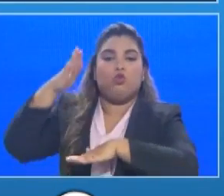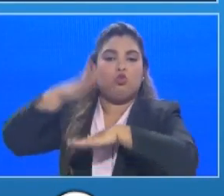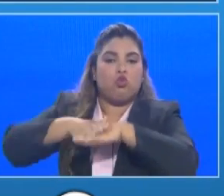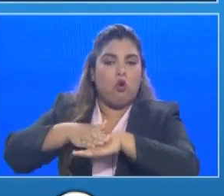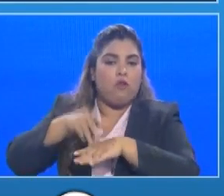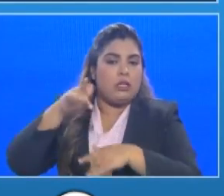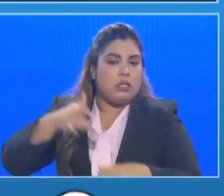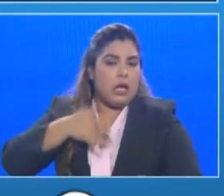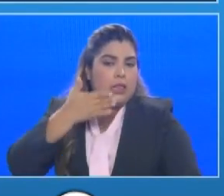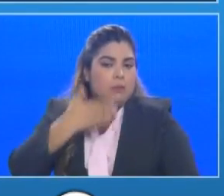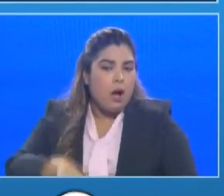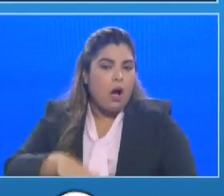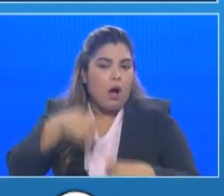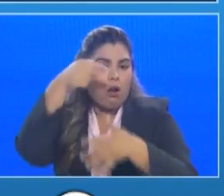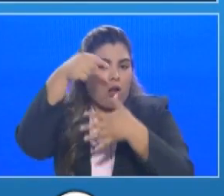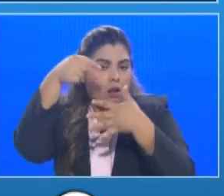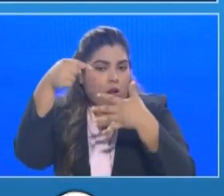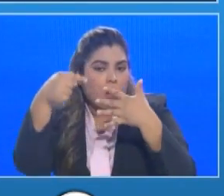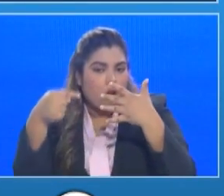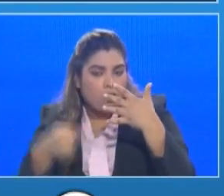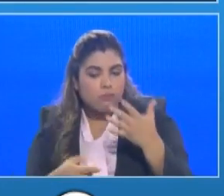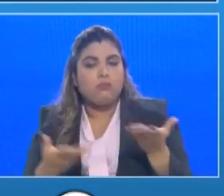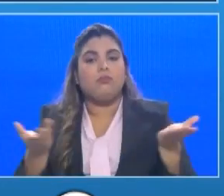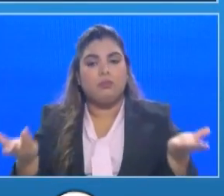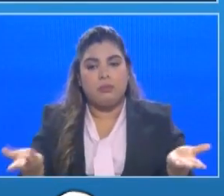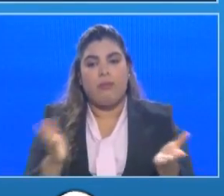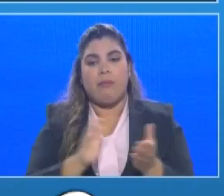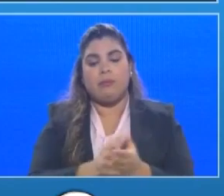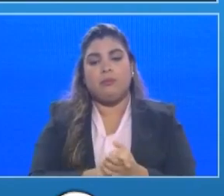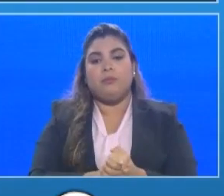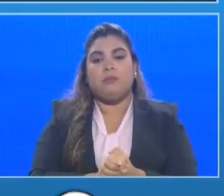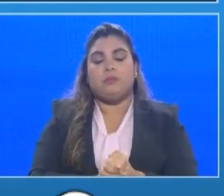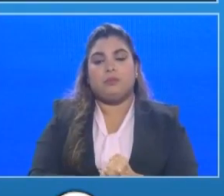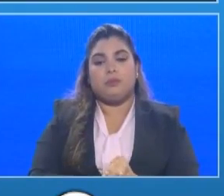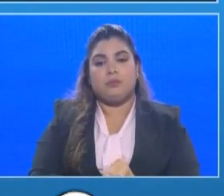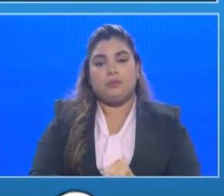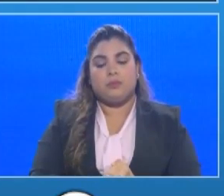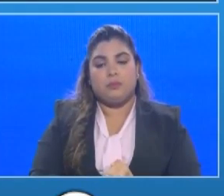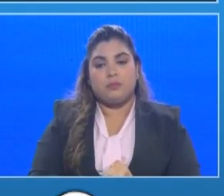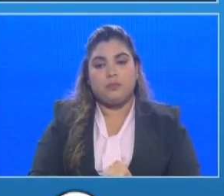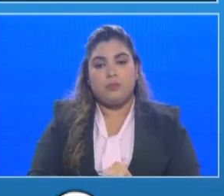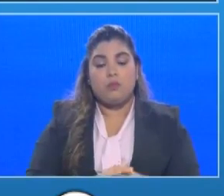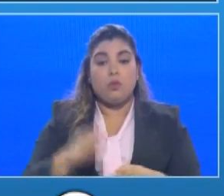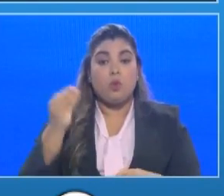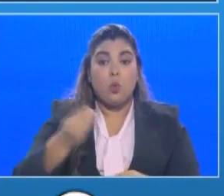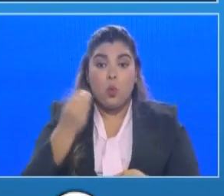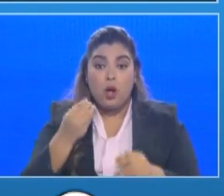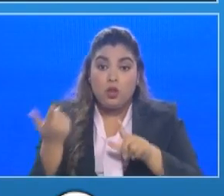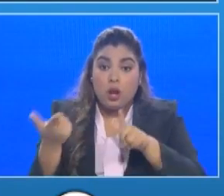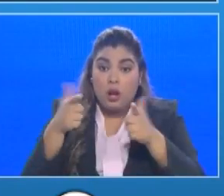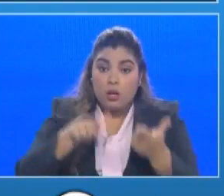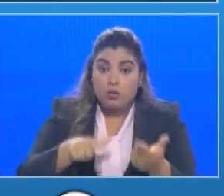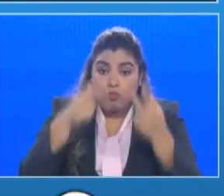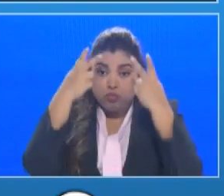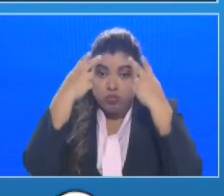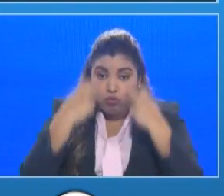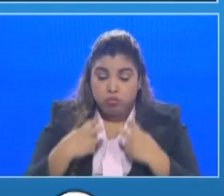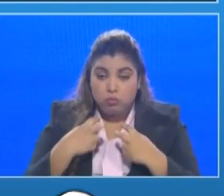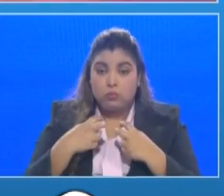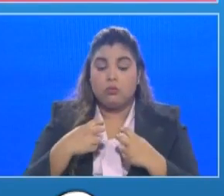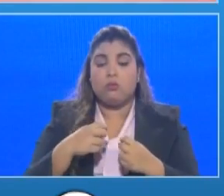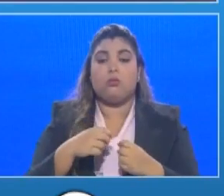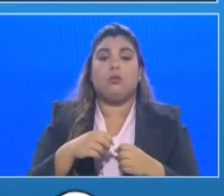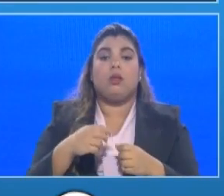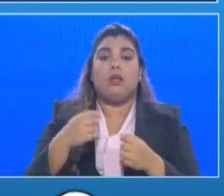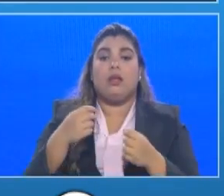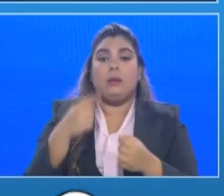universal se toman las personas que tengan algún síntoma que oriente a COVID una vez que ya tengamos las pruebas serológicas entonces sí